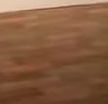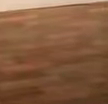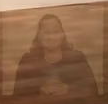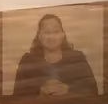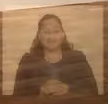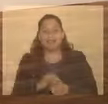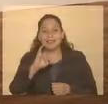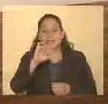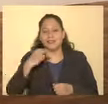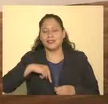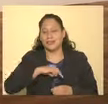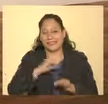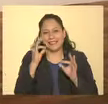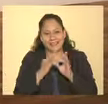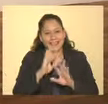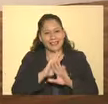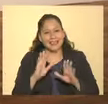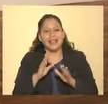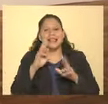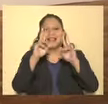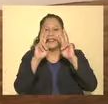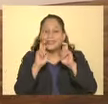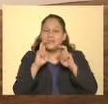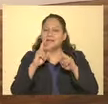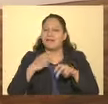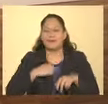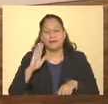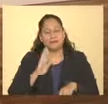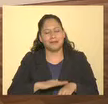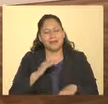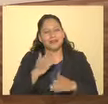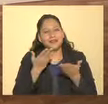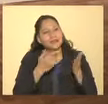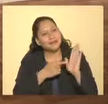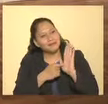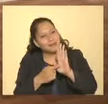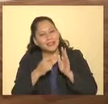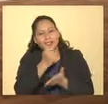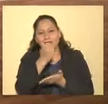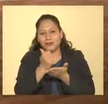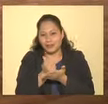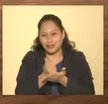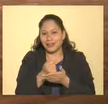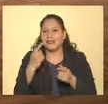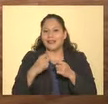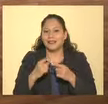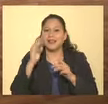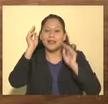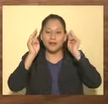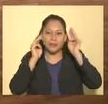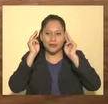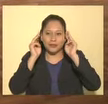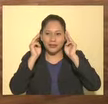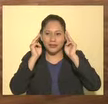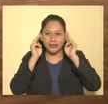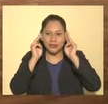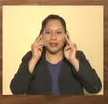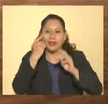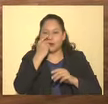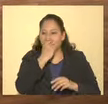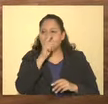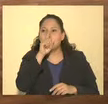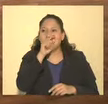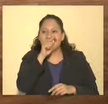Y pues sí, nosotros ya estamos en una de las secciones que nos va a enseñar la ciudad, como no, el museo. Hoy vamos a ver, Nuestro Jitos